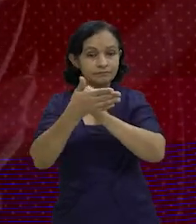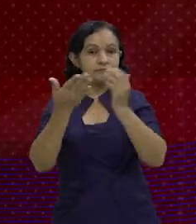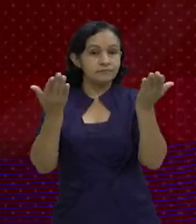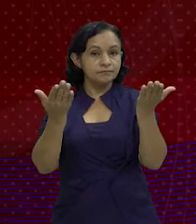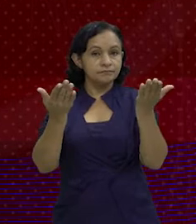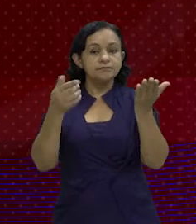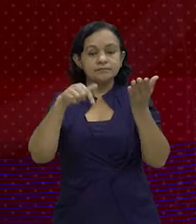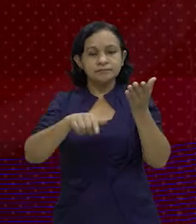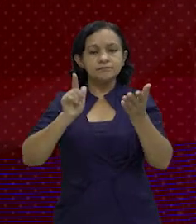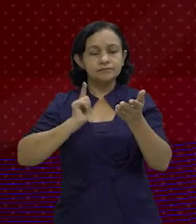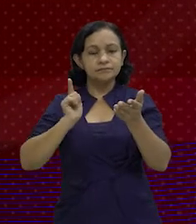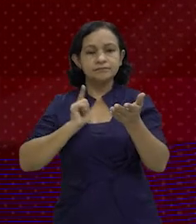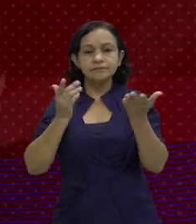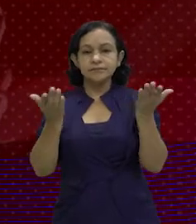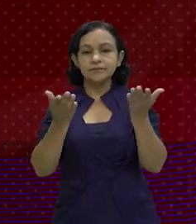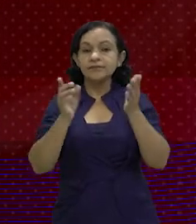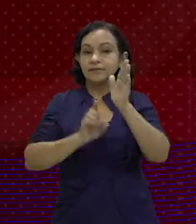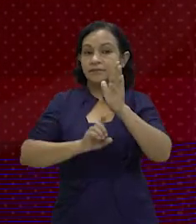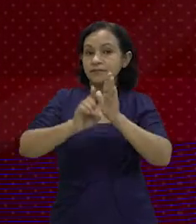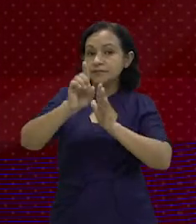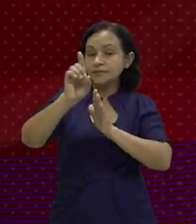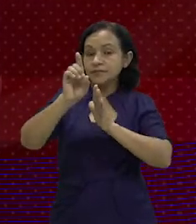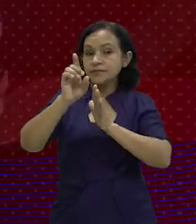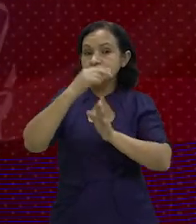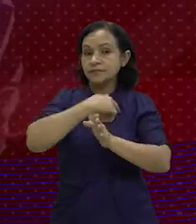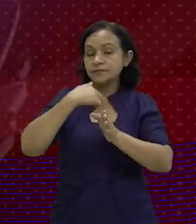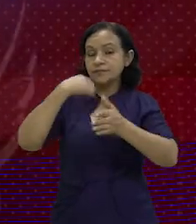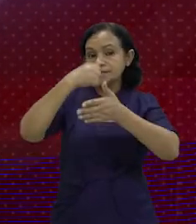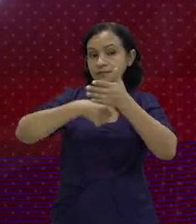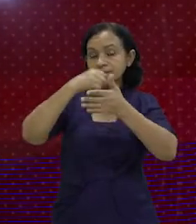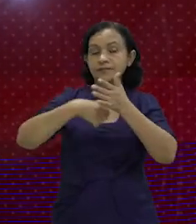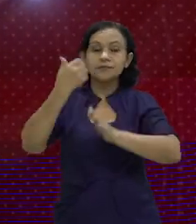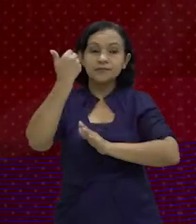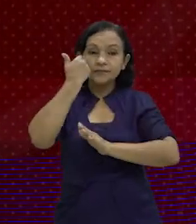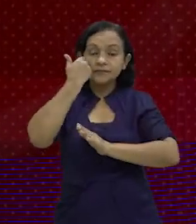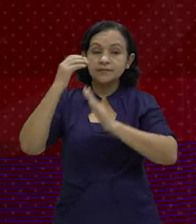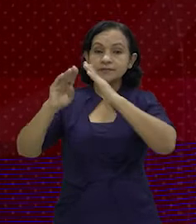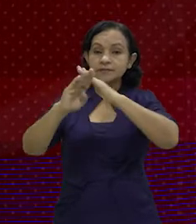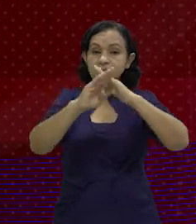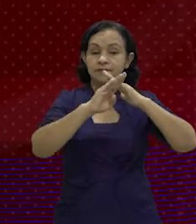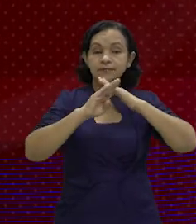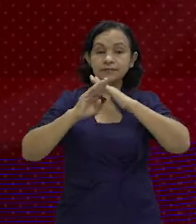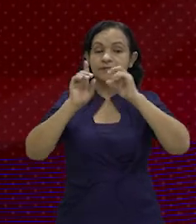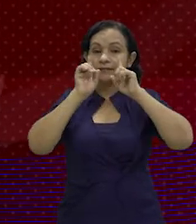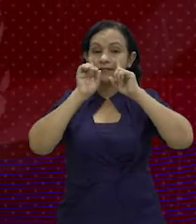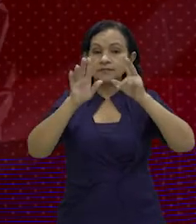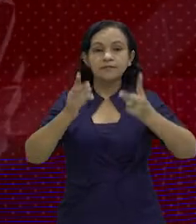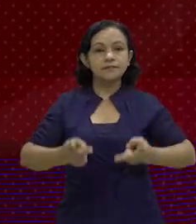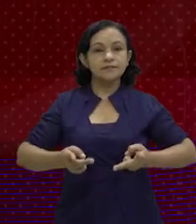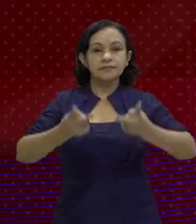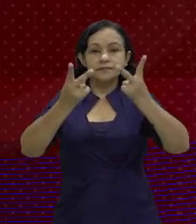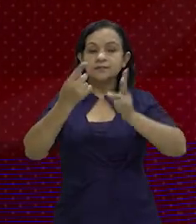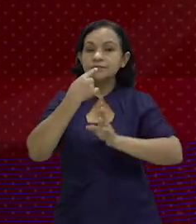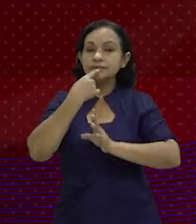Lógicamente, nosotros tenemos que desarrollar una acción de lucha antiepidémica también que tiene que ver con el cuidado de la